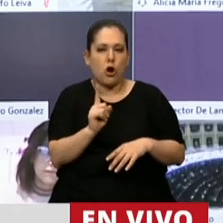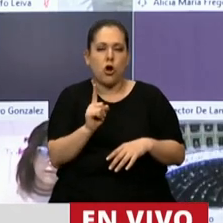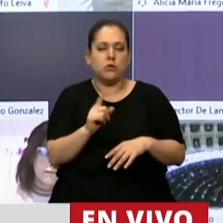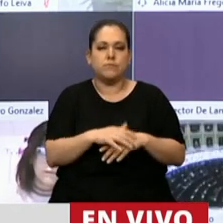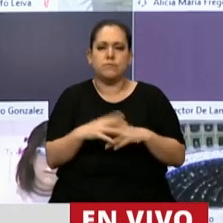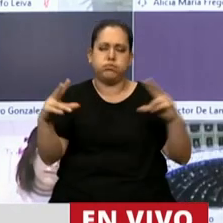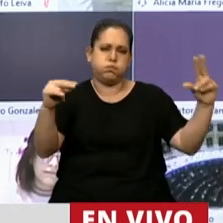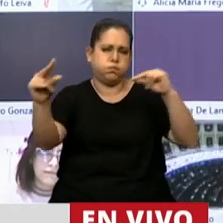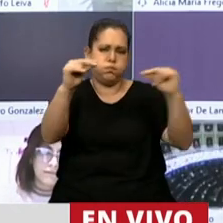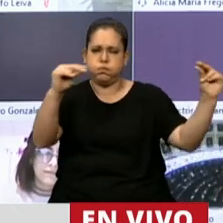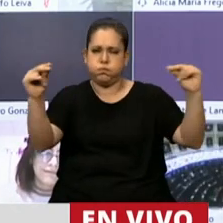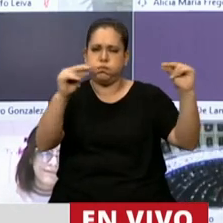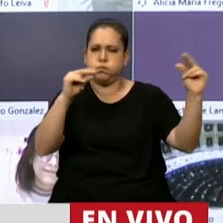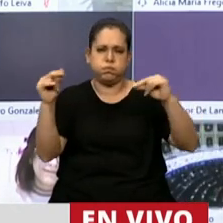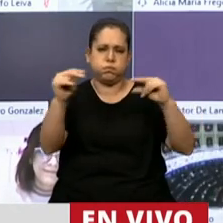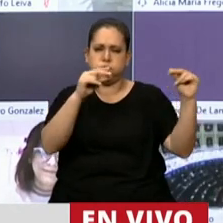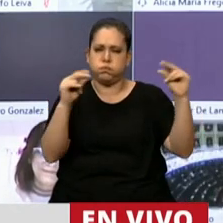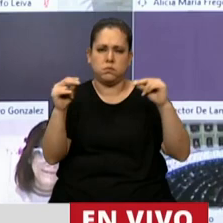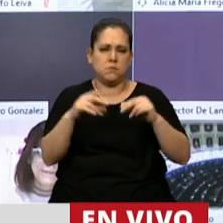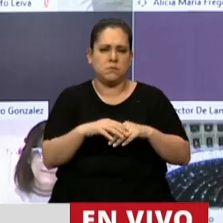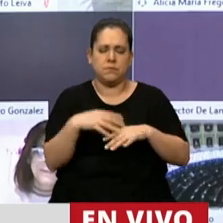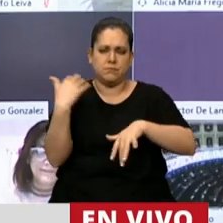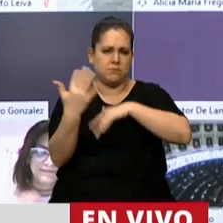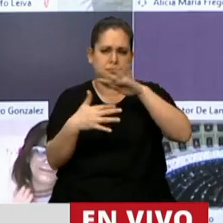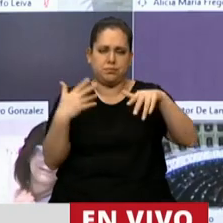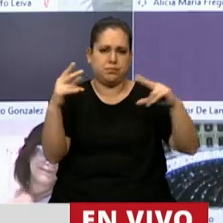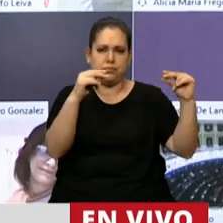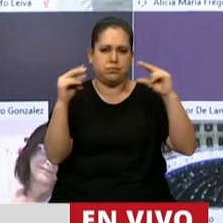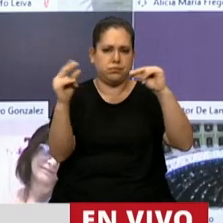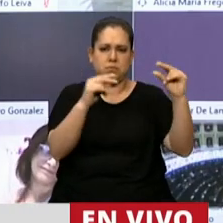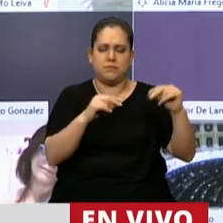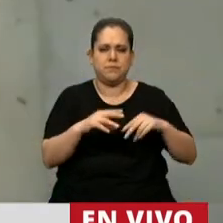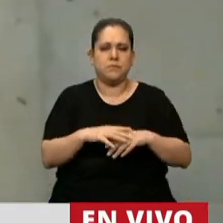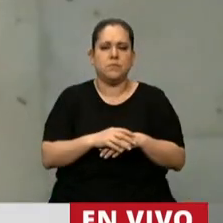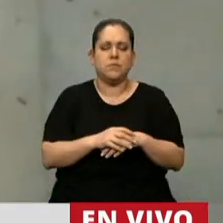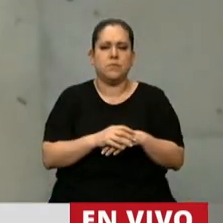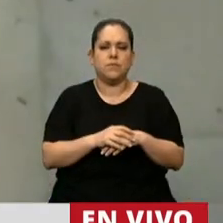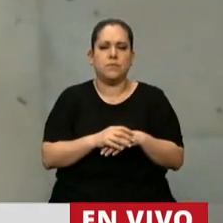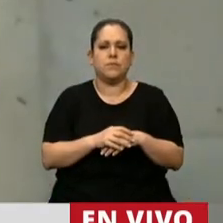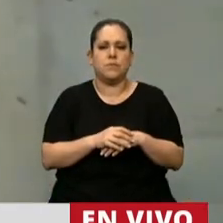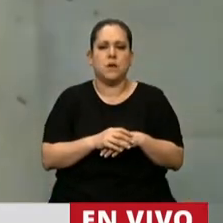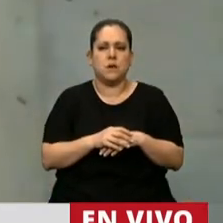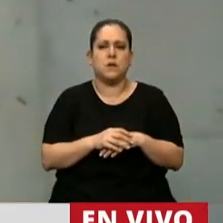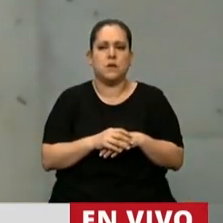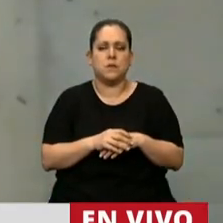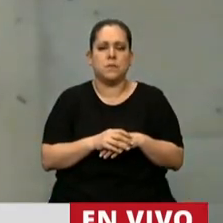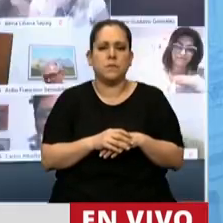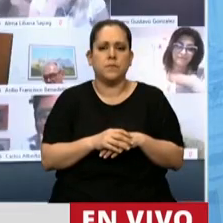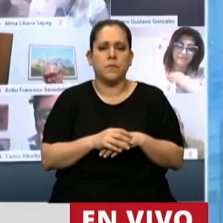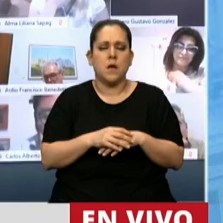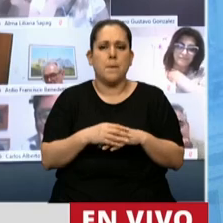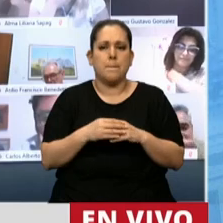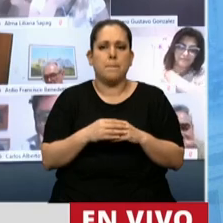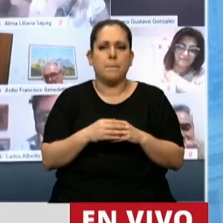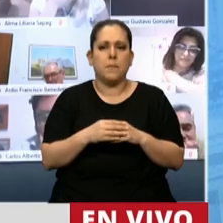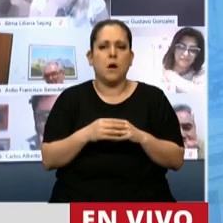personas que se han robado el lobo para construir esta nación. Le por favor, presidenta, para